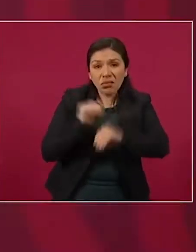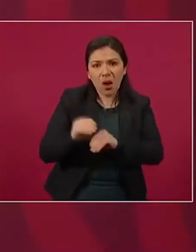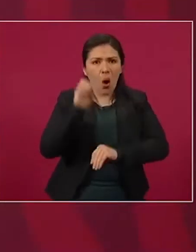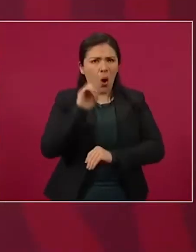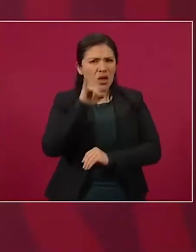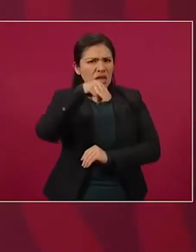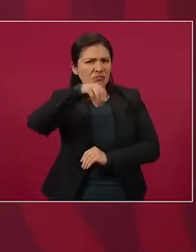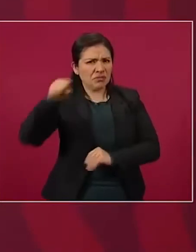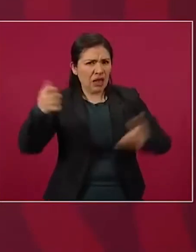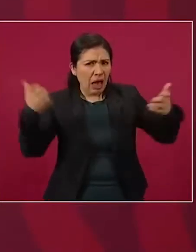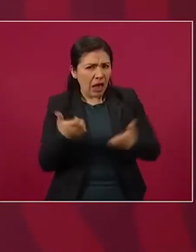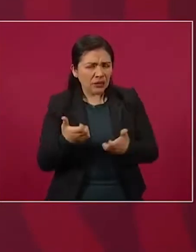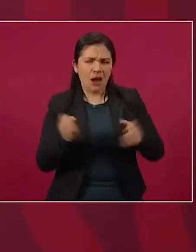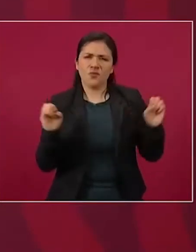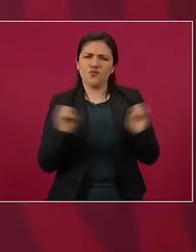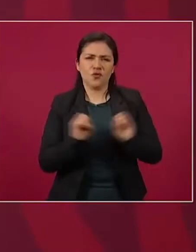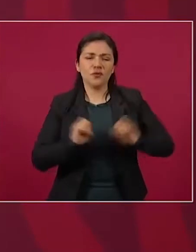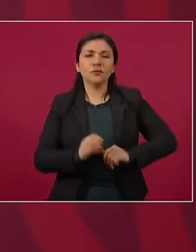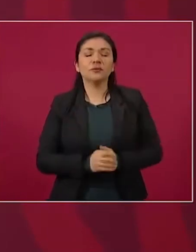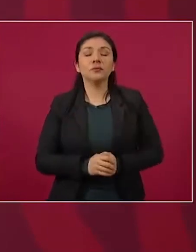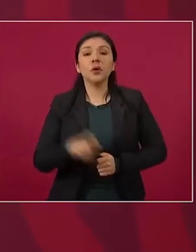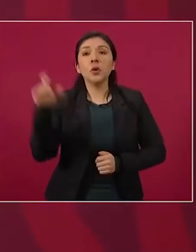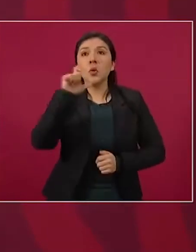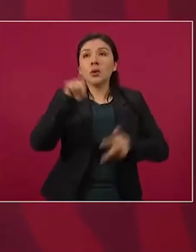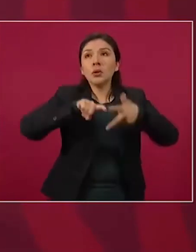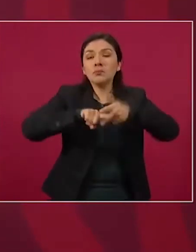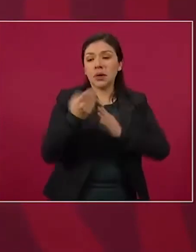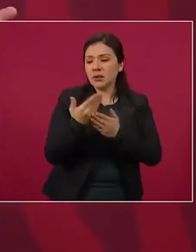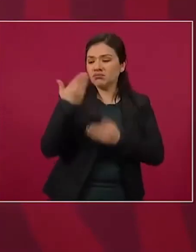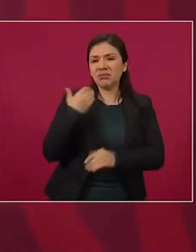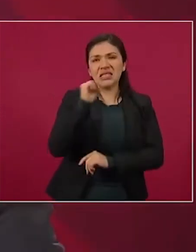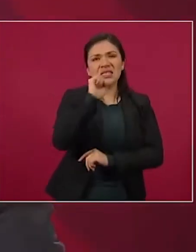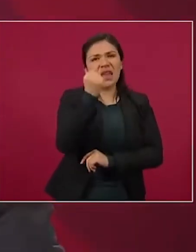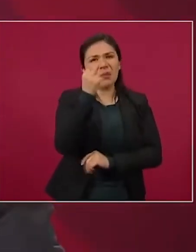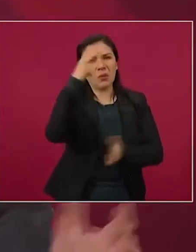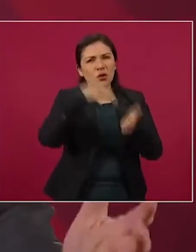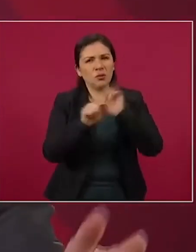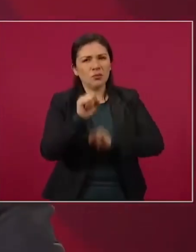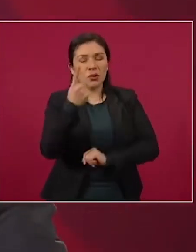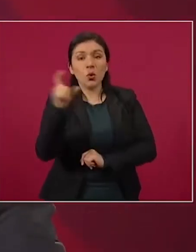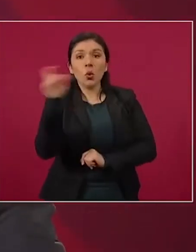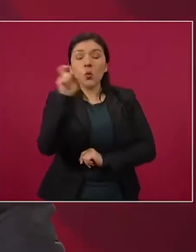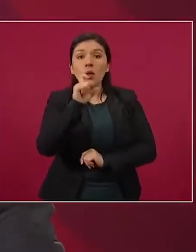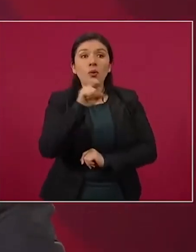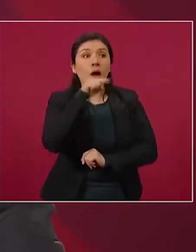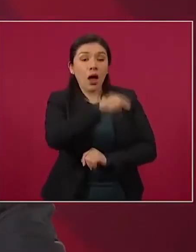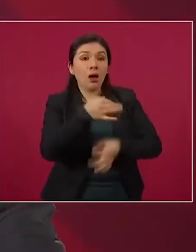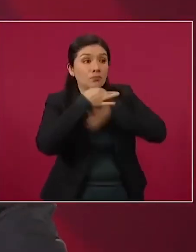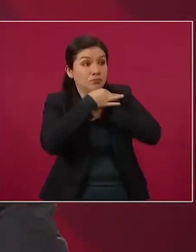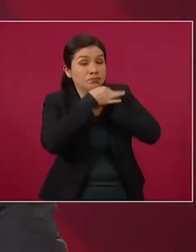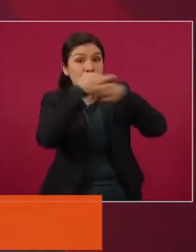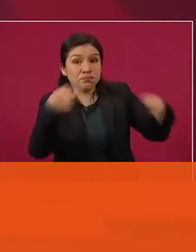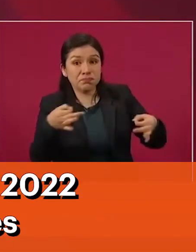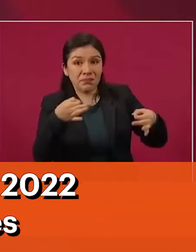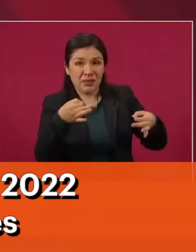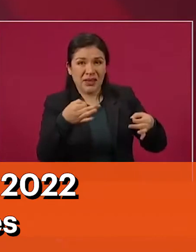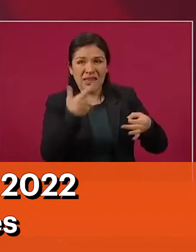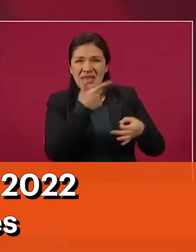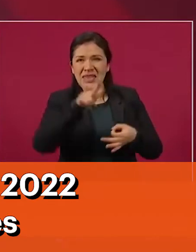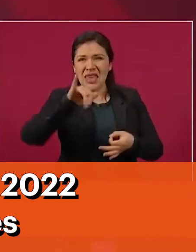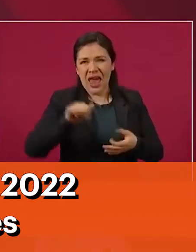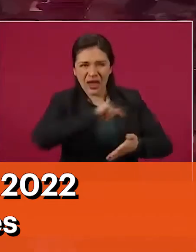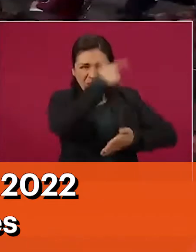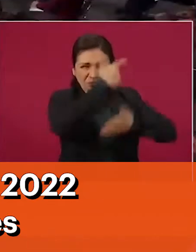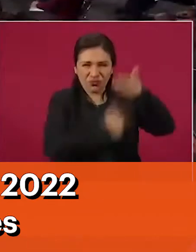Mexicano del Seguro Social. Desde septiembre de 2021, es decir, inmediatamente a los pocos días de que apareció nuestra guía